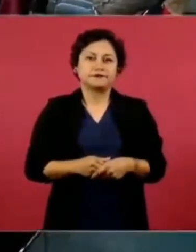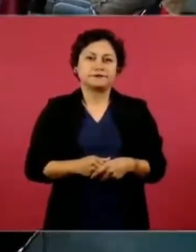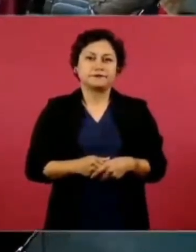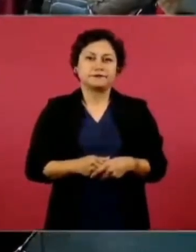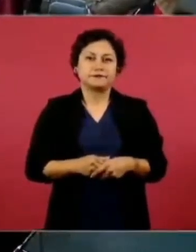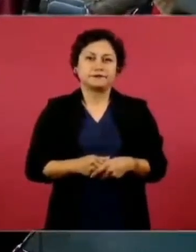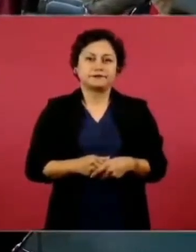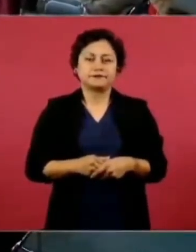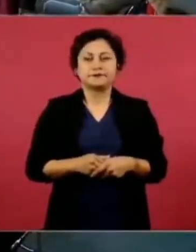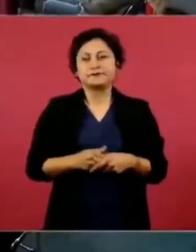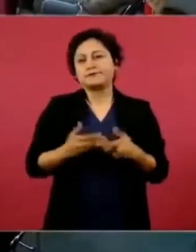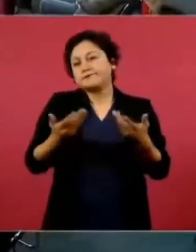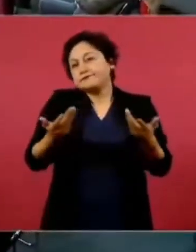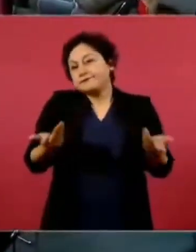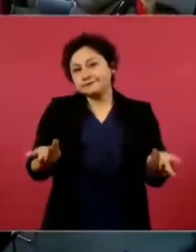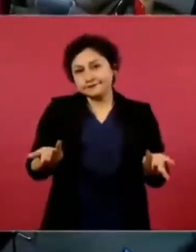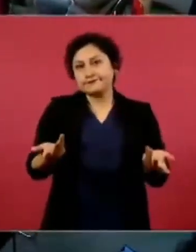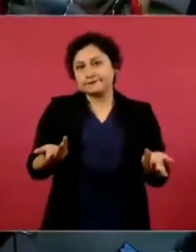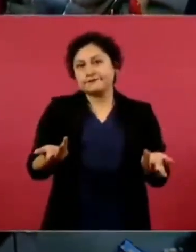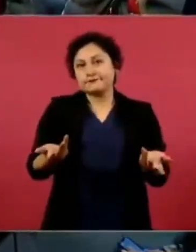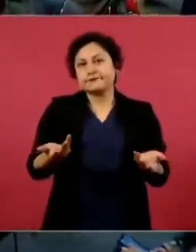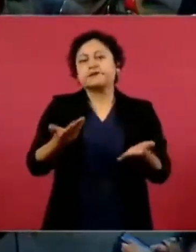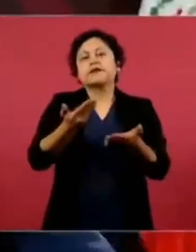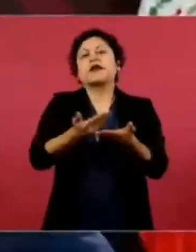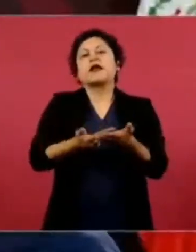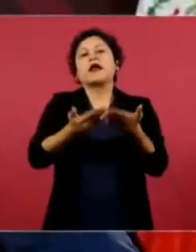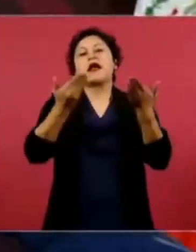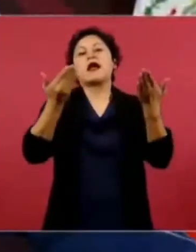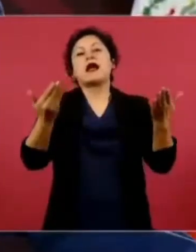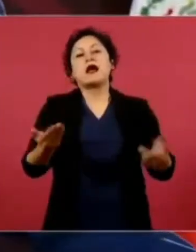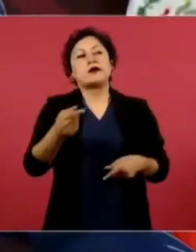Ahora están con lo de la sobre representación,